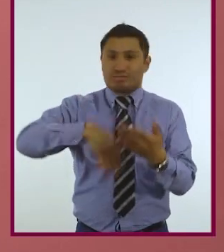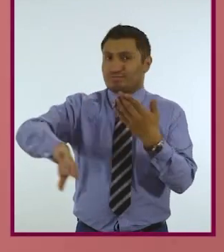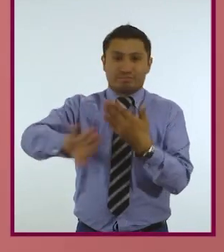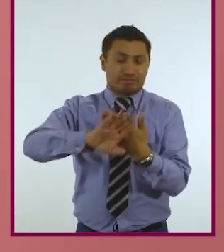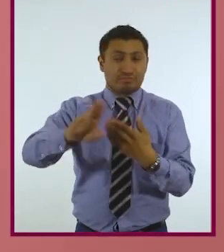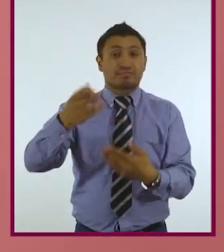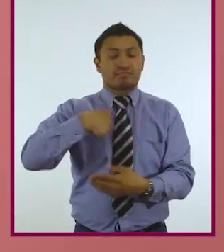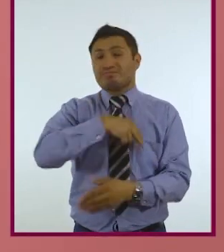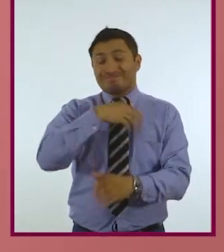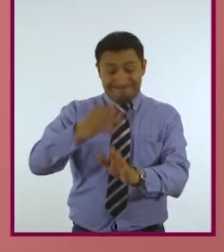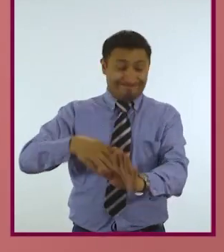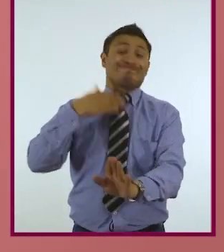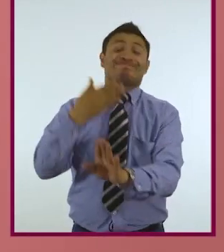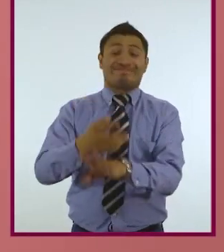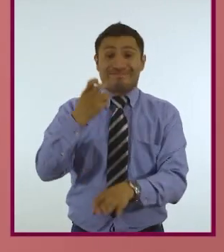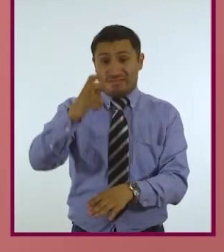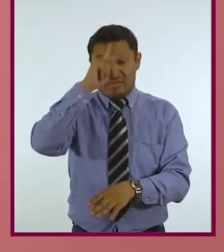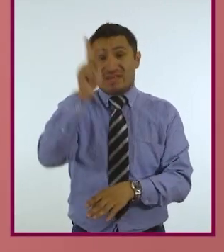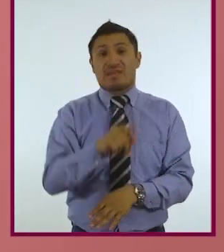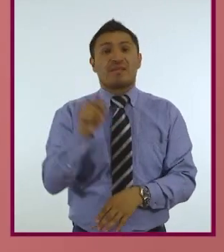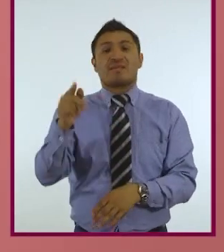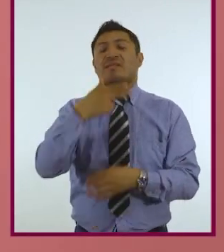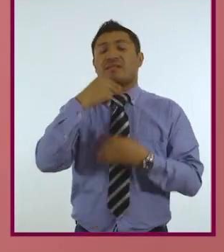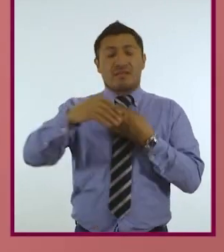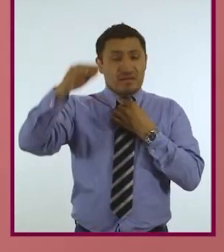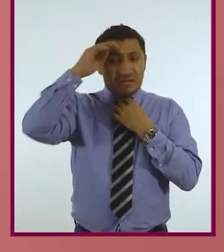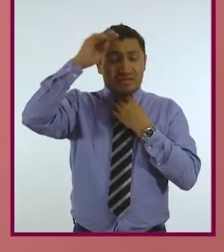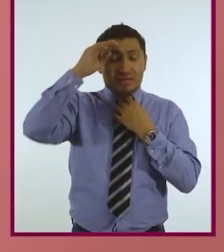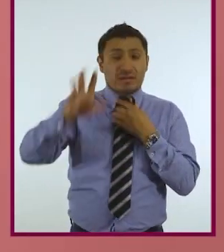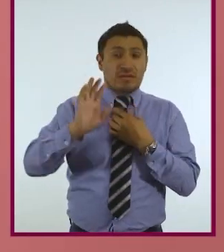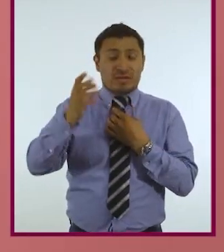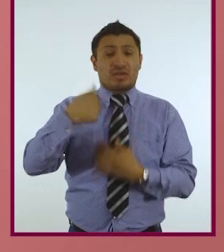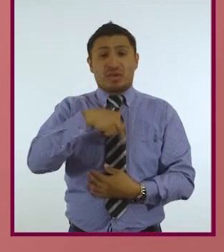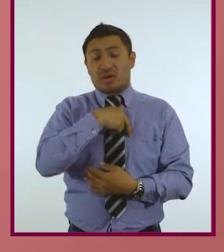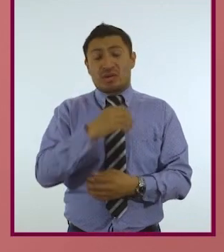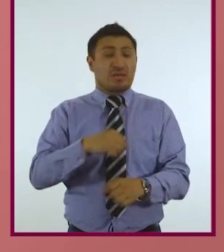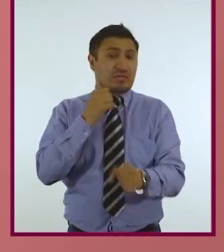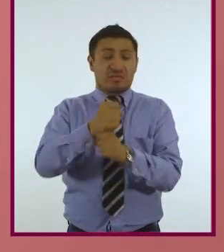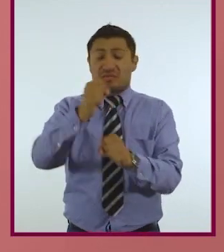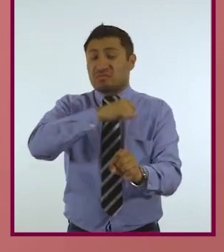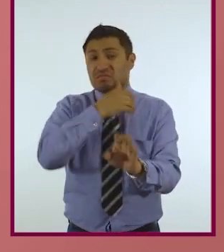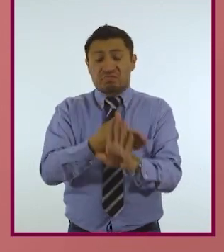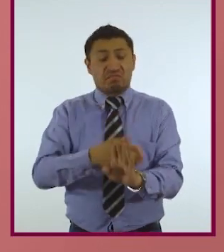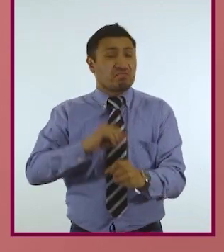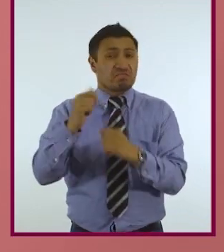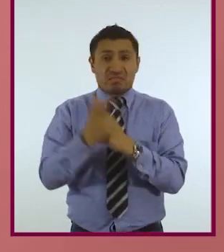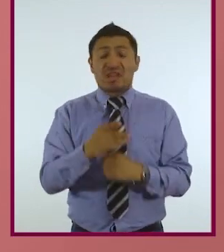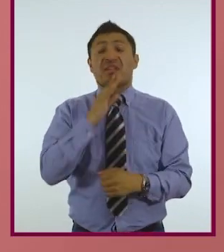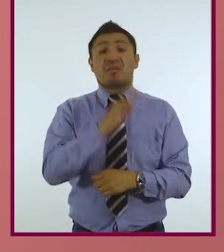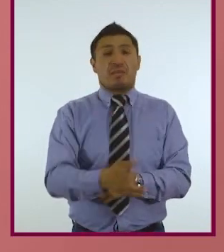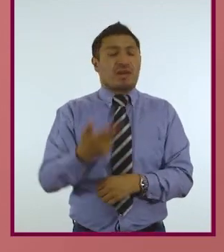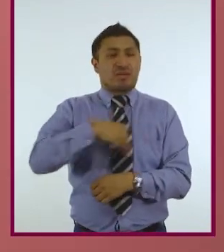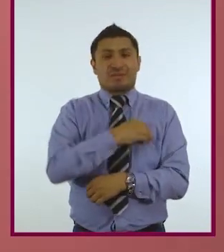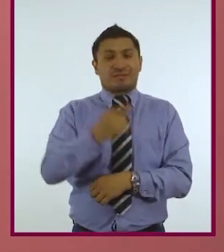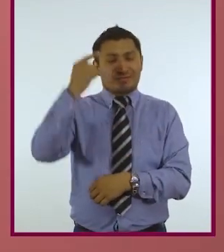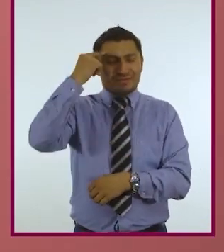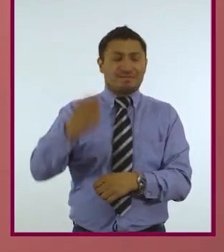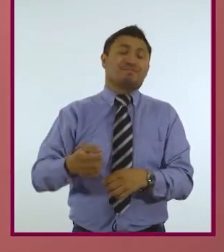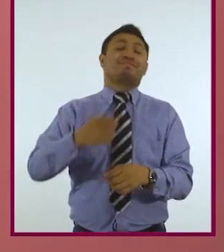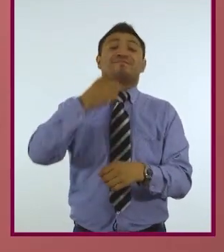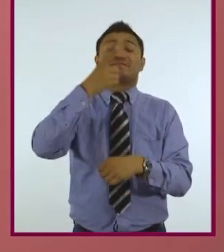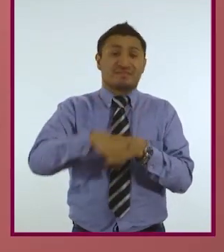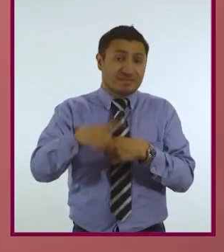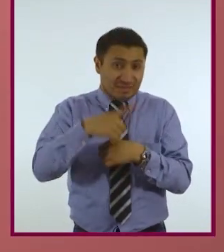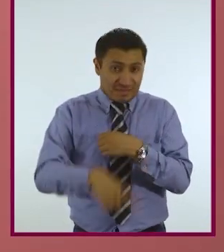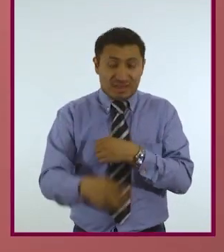a nosotros. Sócrates fundamentaba su razonamiento en que cuando cometemos un acto de maldad, dañamos nuestra mente. Estos